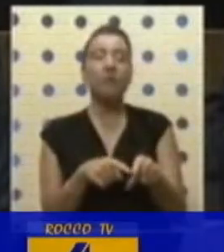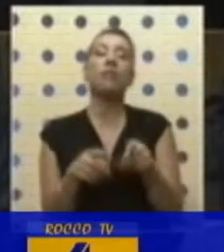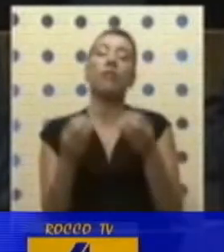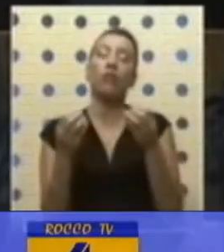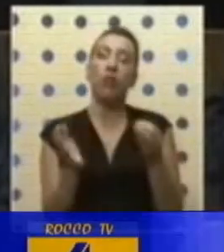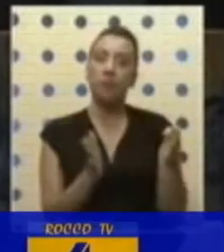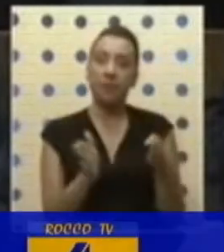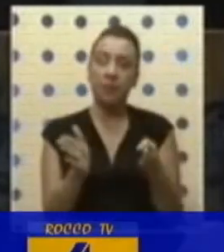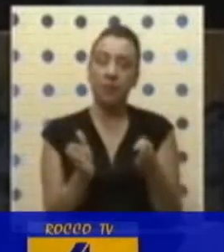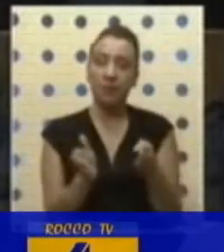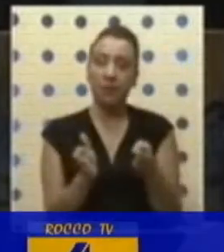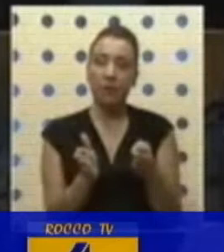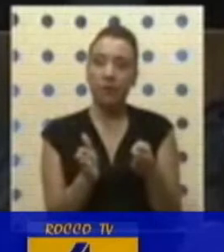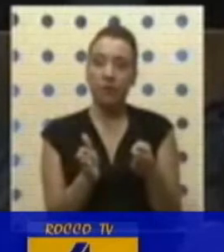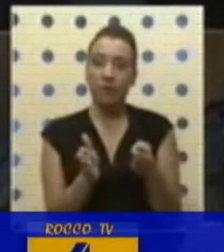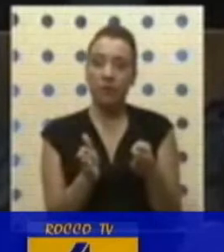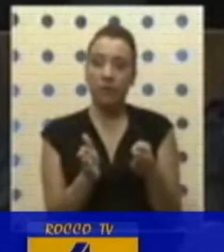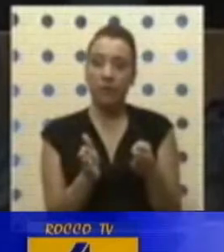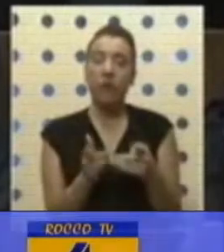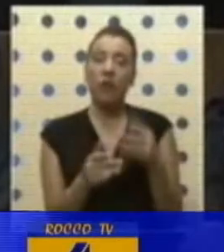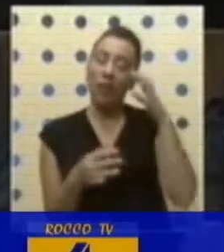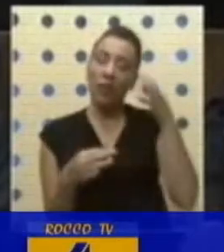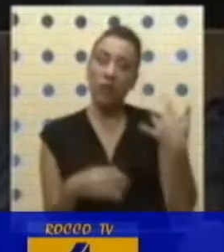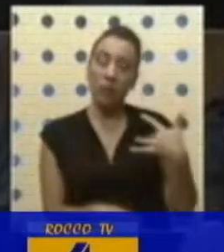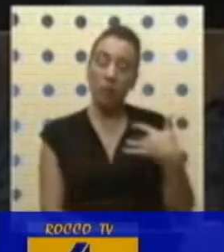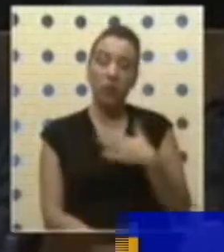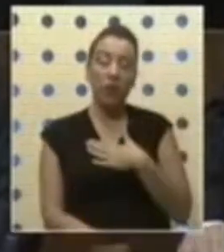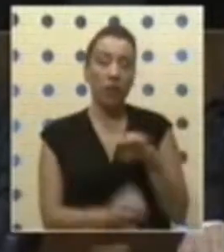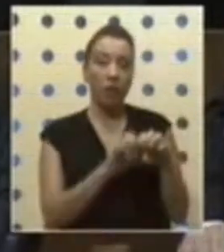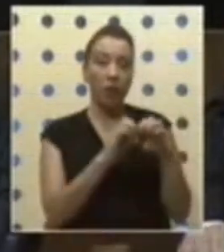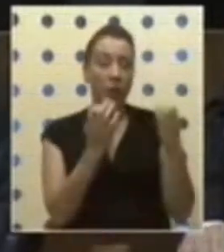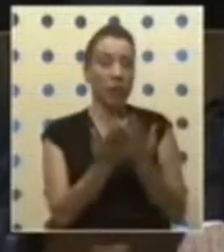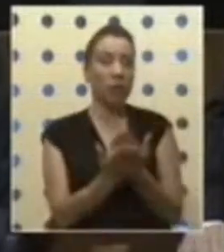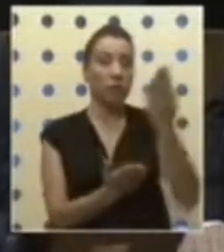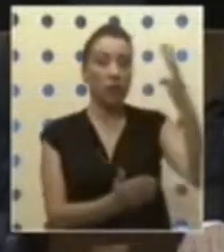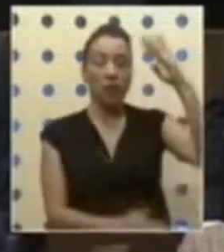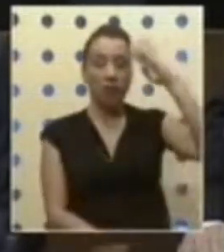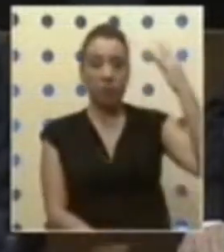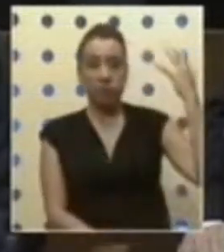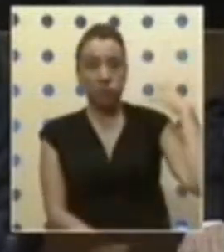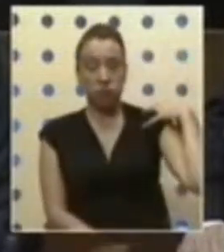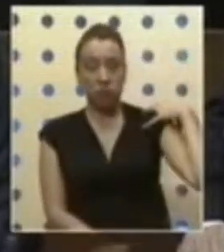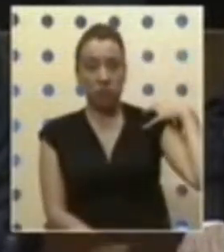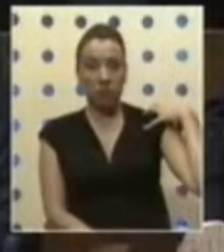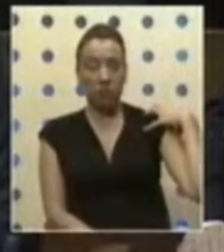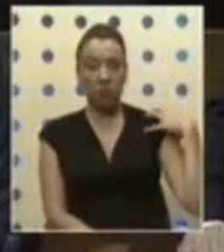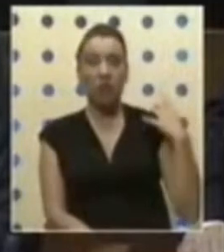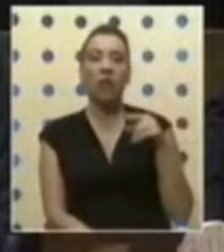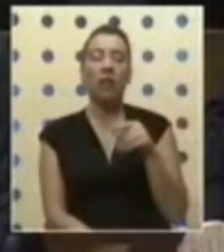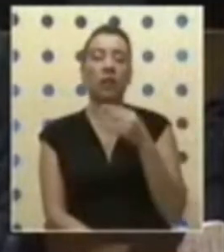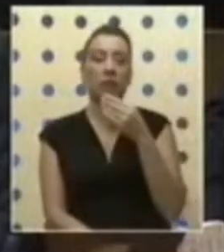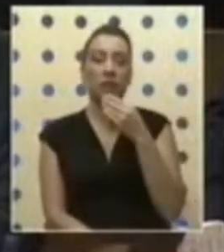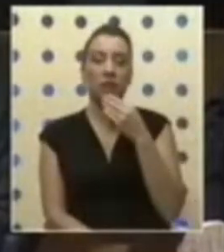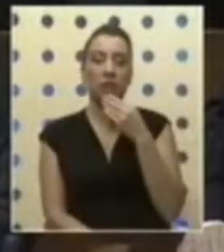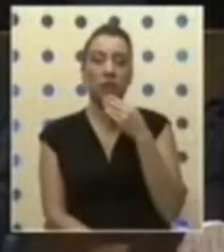adecuada. Es una decisión importante que quiero que a través de la Cámara se le haga llegar al comandante en jefe del Ejército, como también